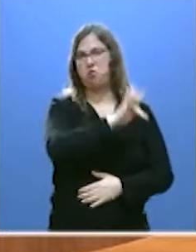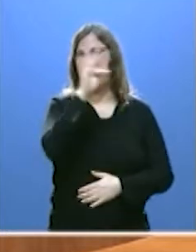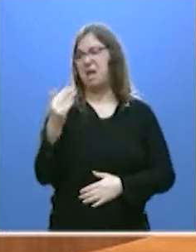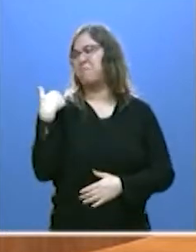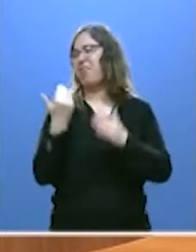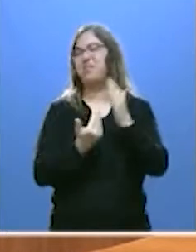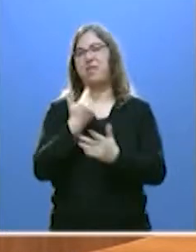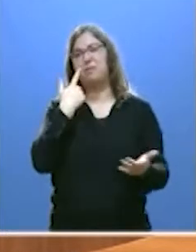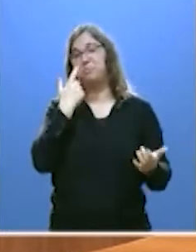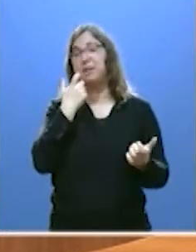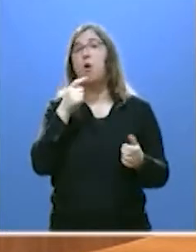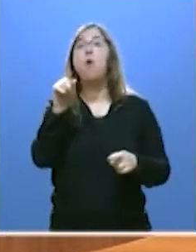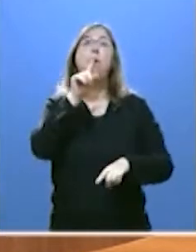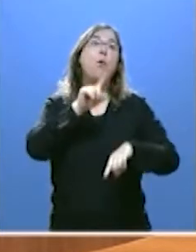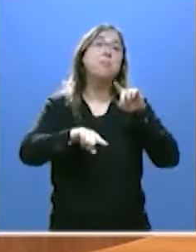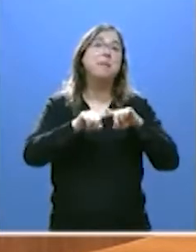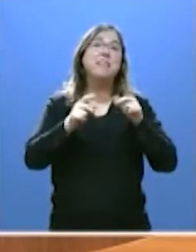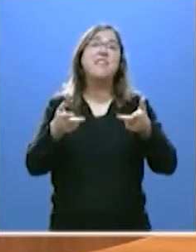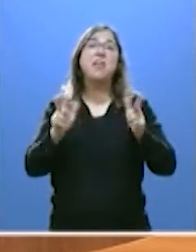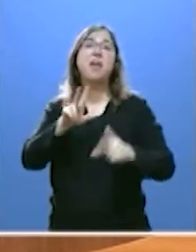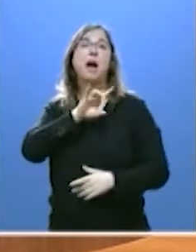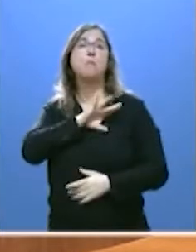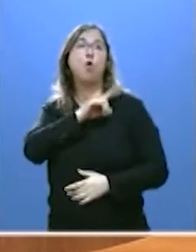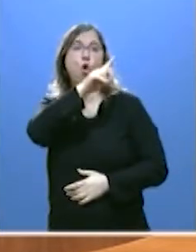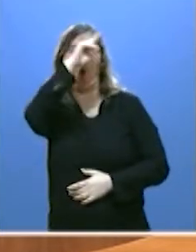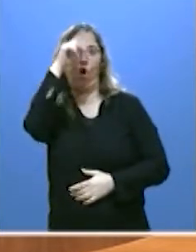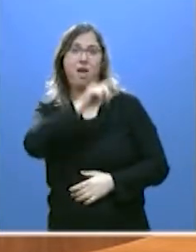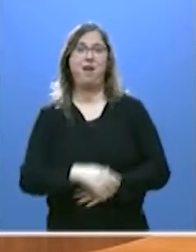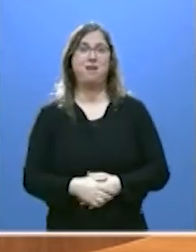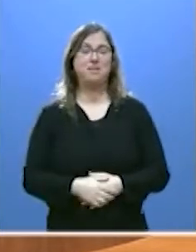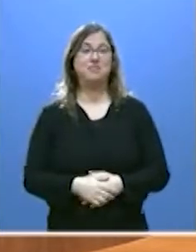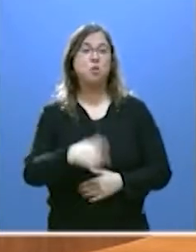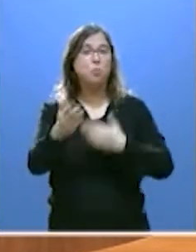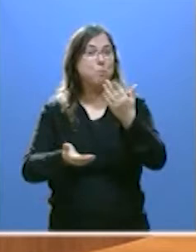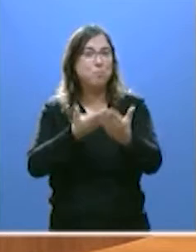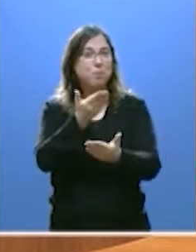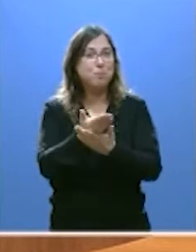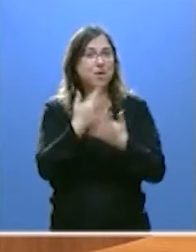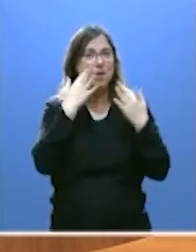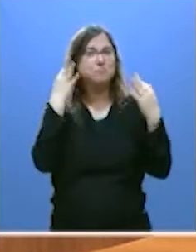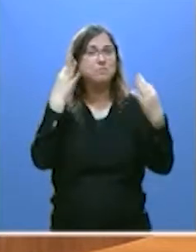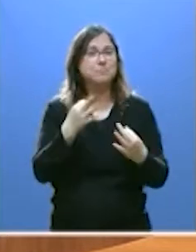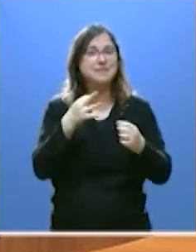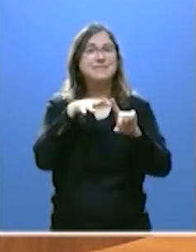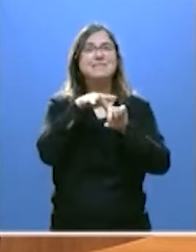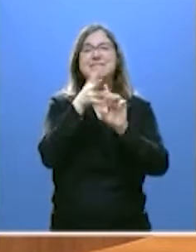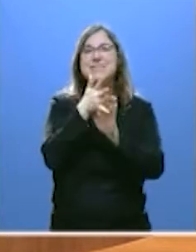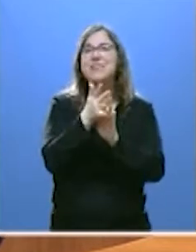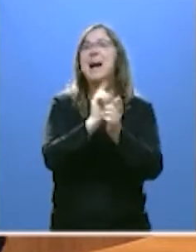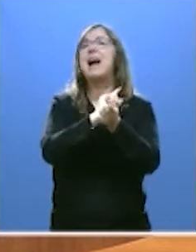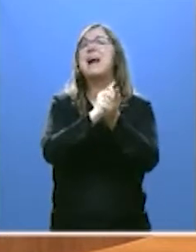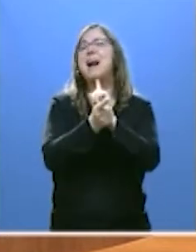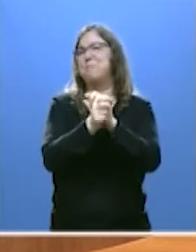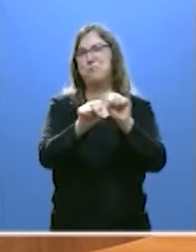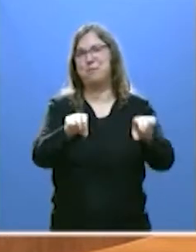últimos días, o lo que le dejen desde Moncloa. Sus propuestas son en realidad un cambio a peor. En primer lugar,